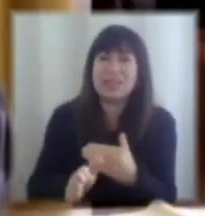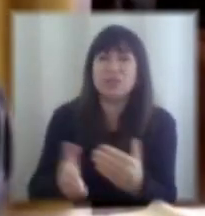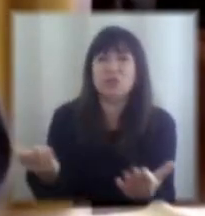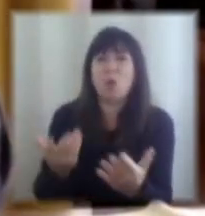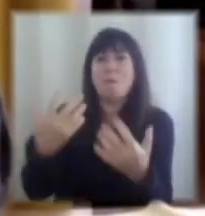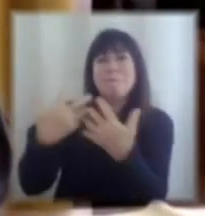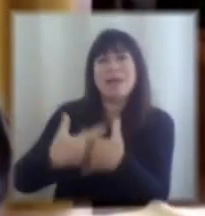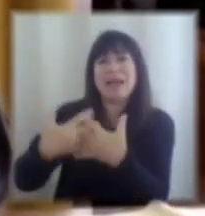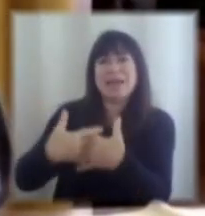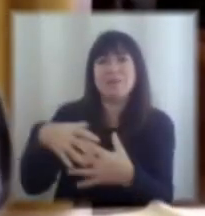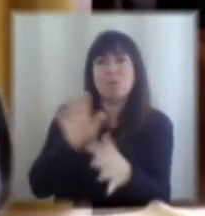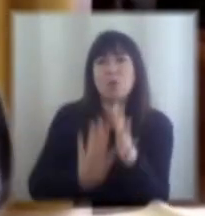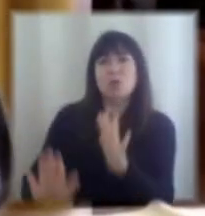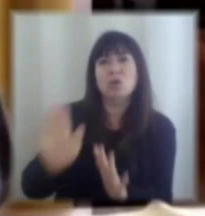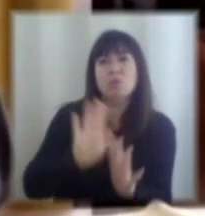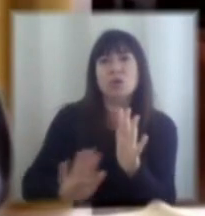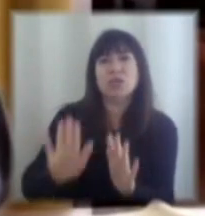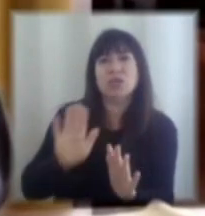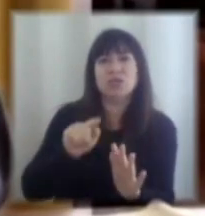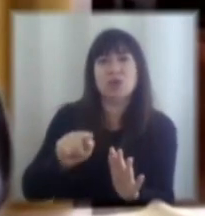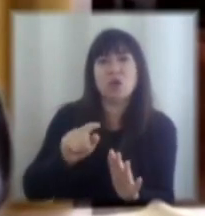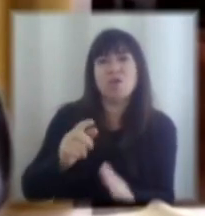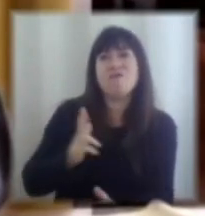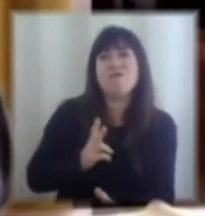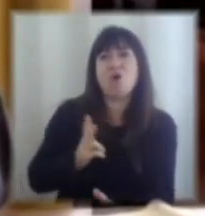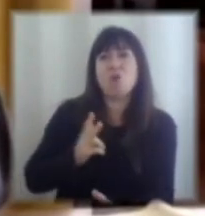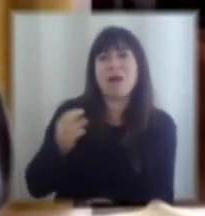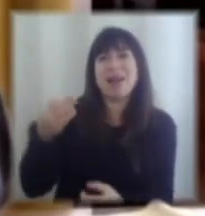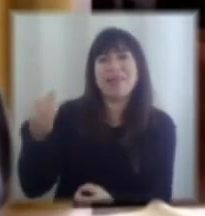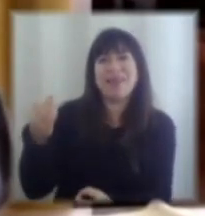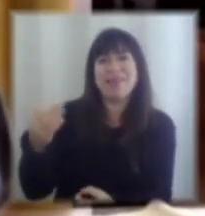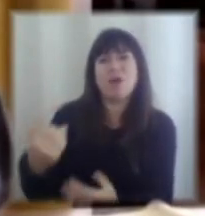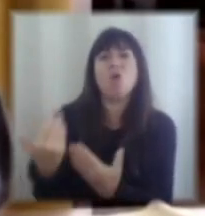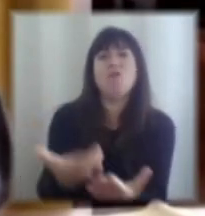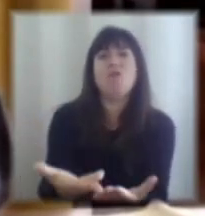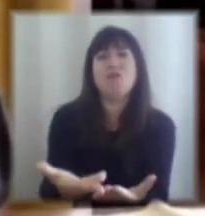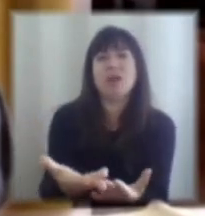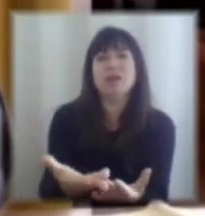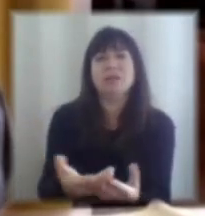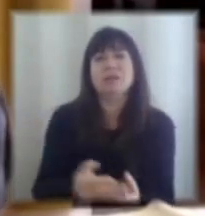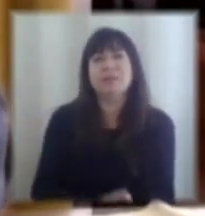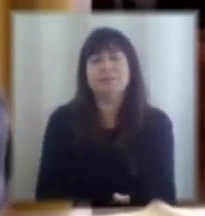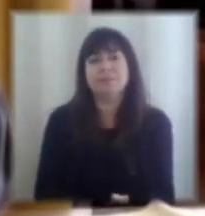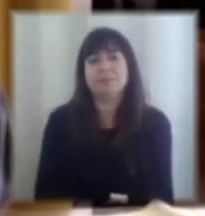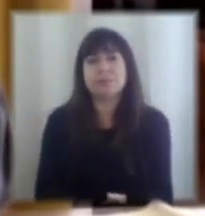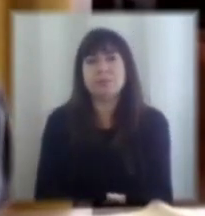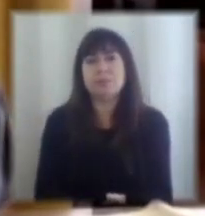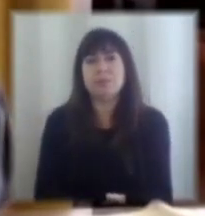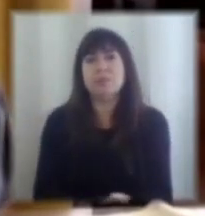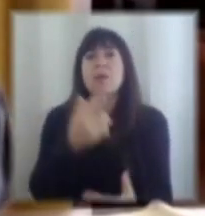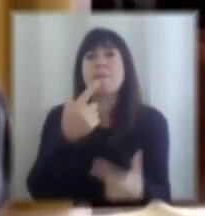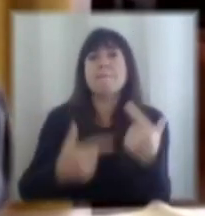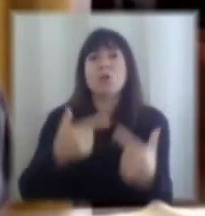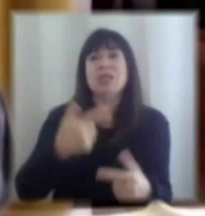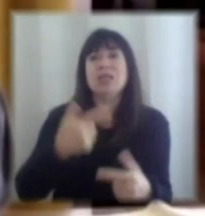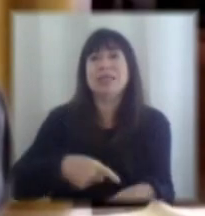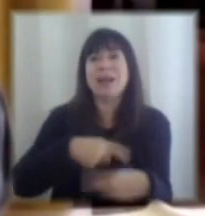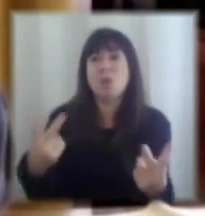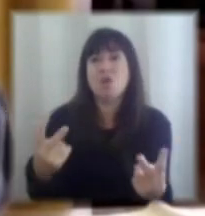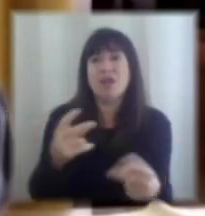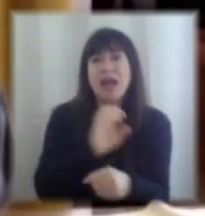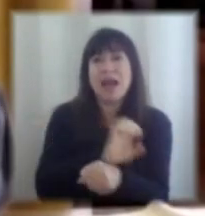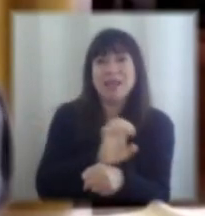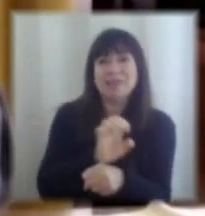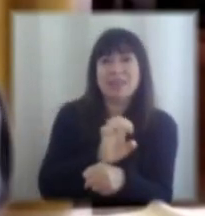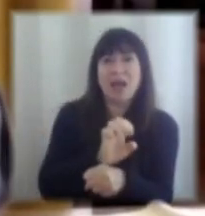mecanismos de protección que la formalidad ofrece. En segundo término, muchas veces desde la política pública, desde el Estado, al